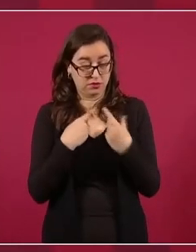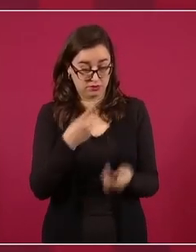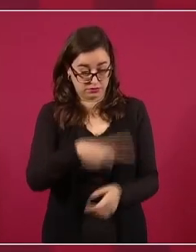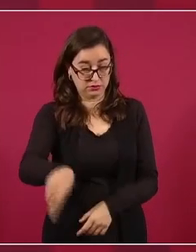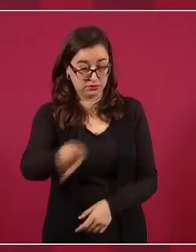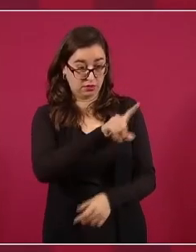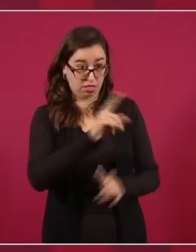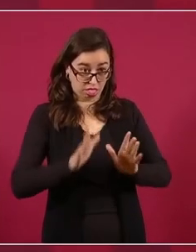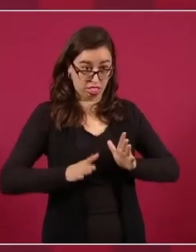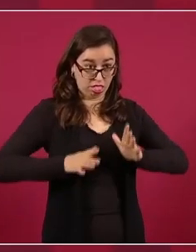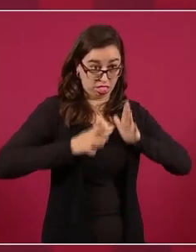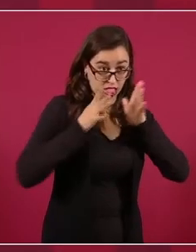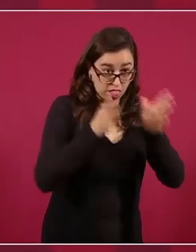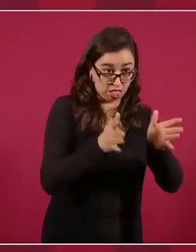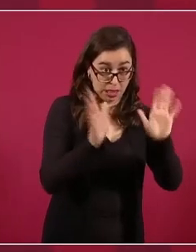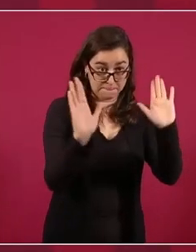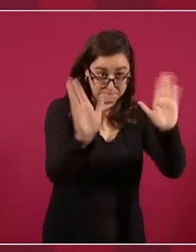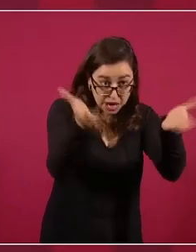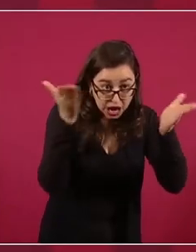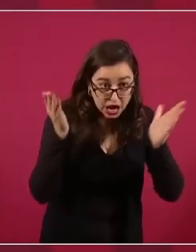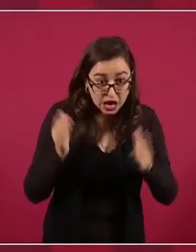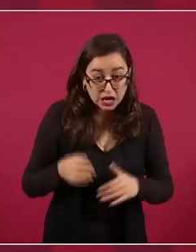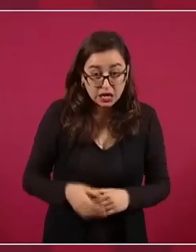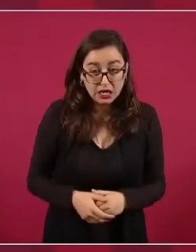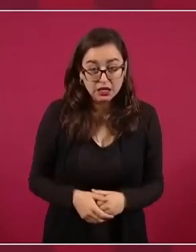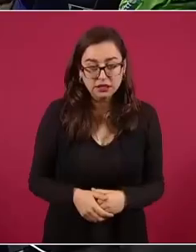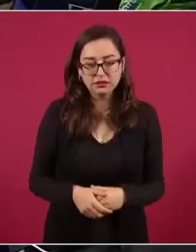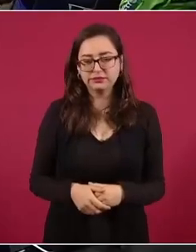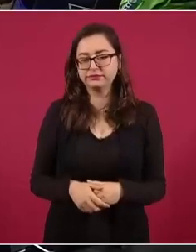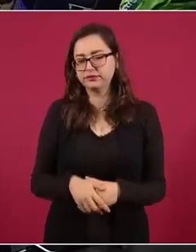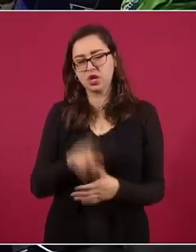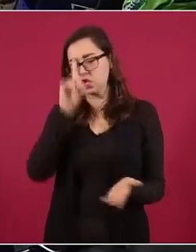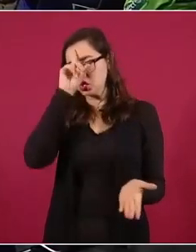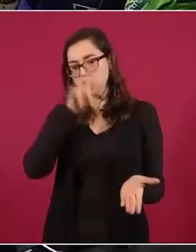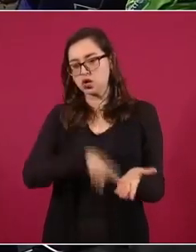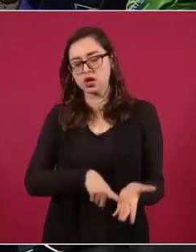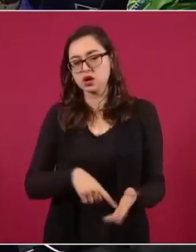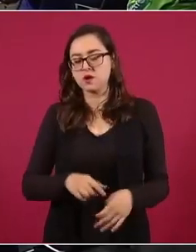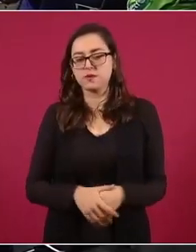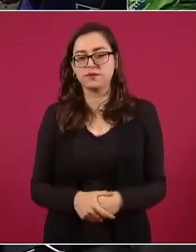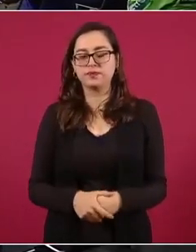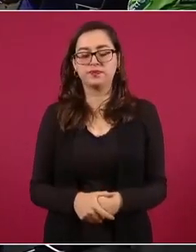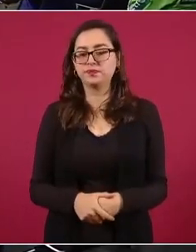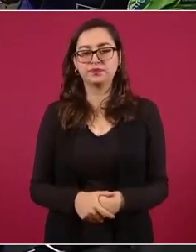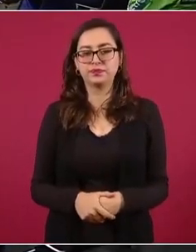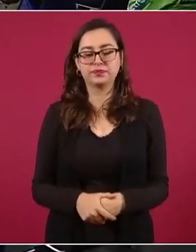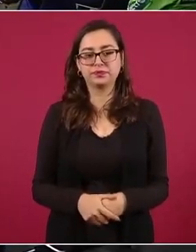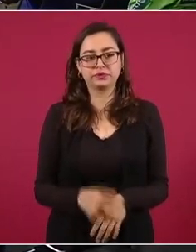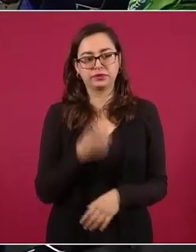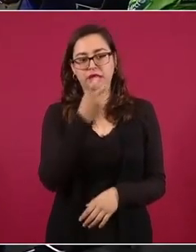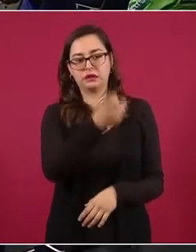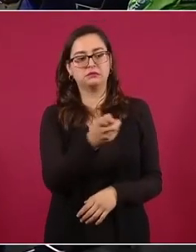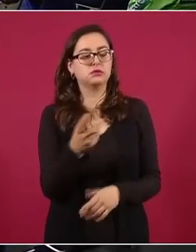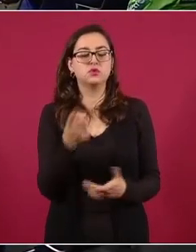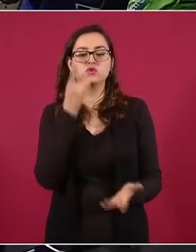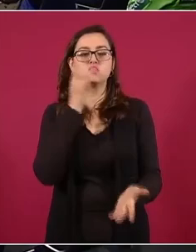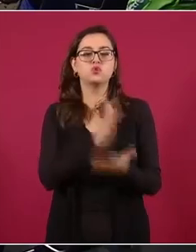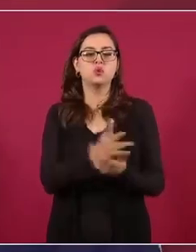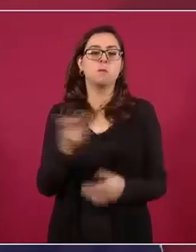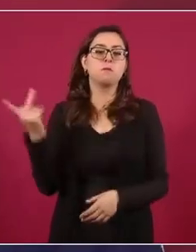porque con todo respeto eso es politiquería.